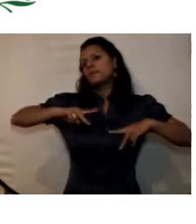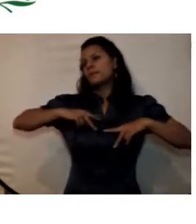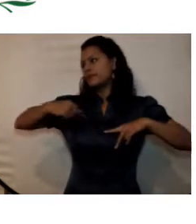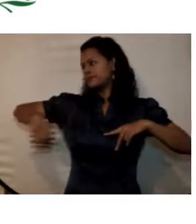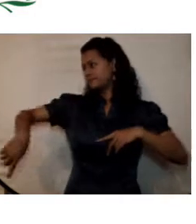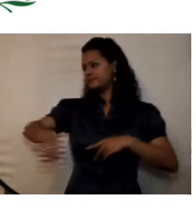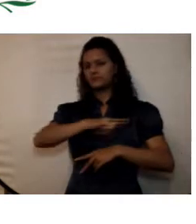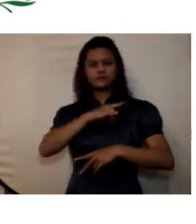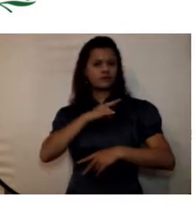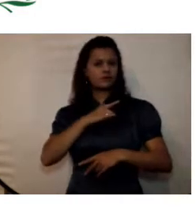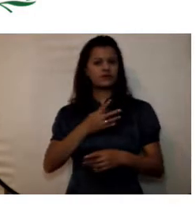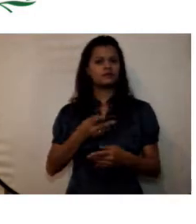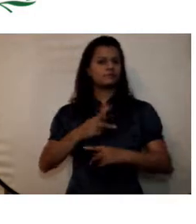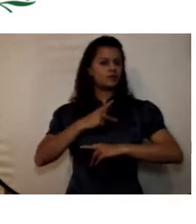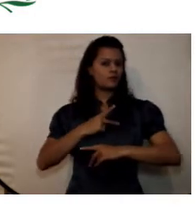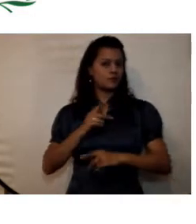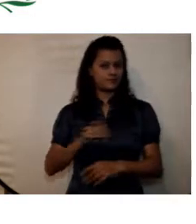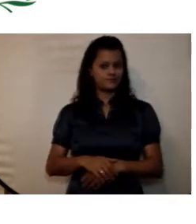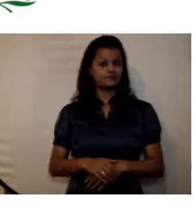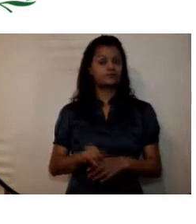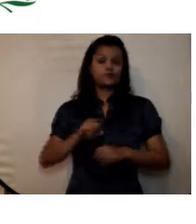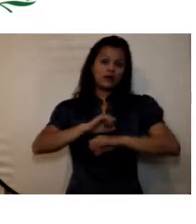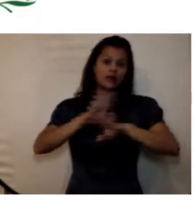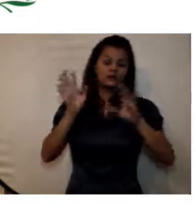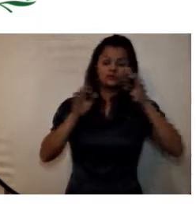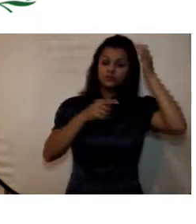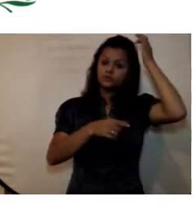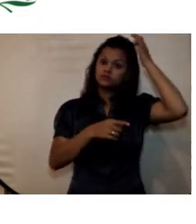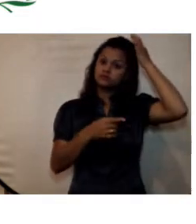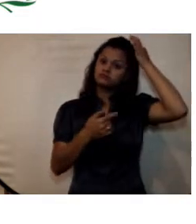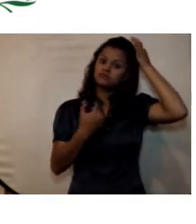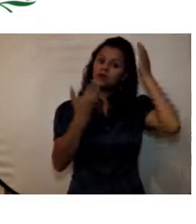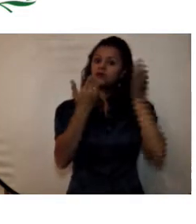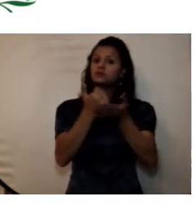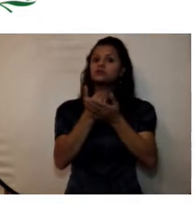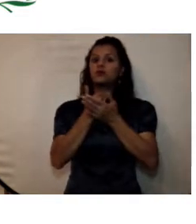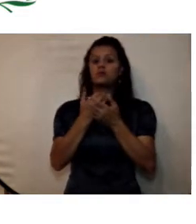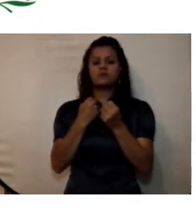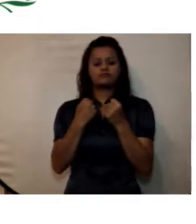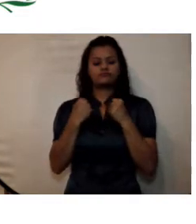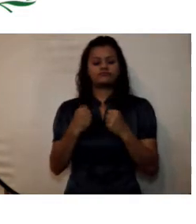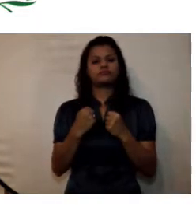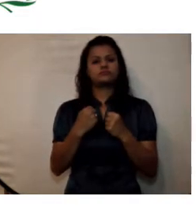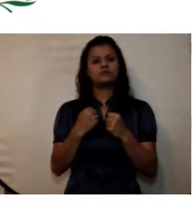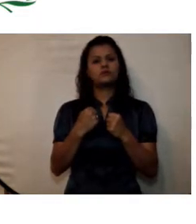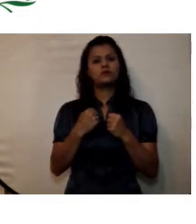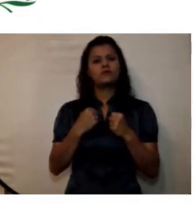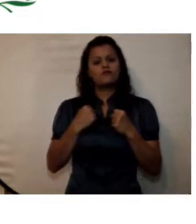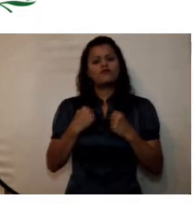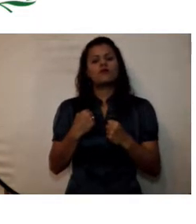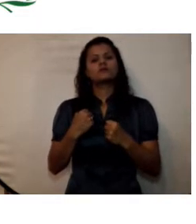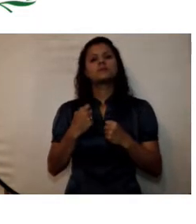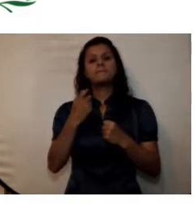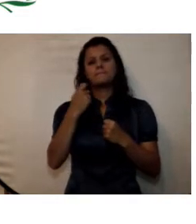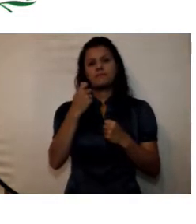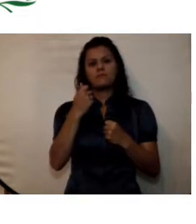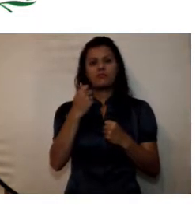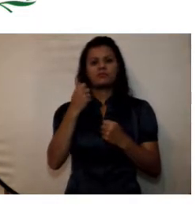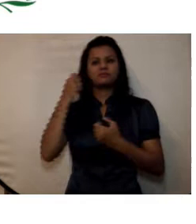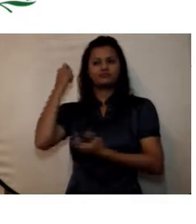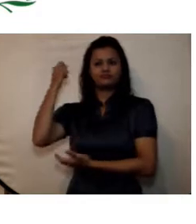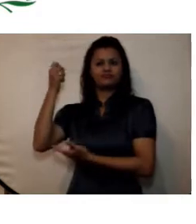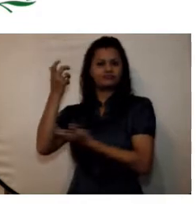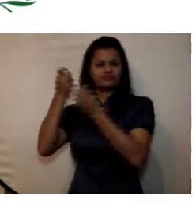supuesto hacen que se consolide y se fortalezca la solidez financiera de la universidad